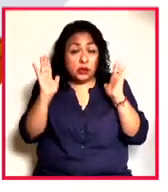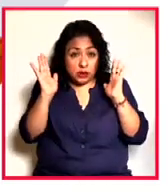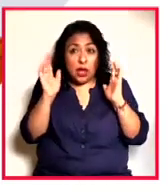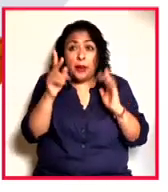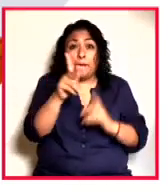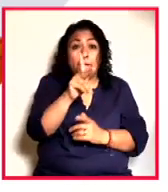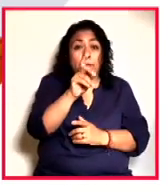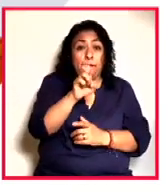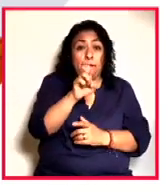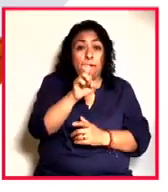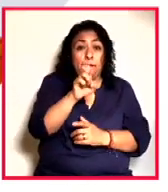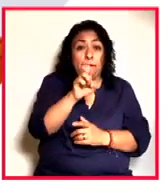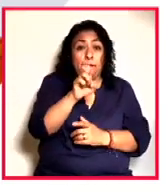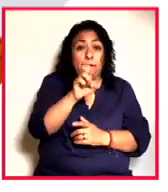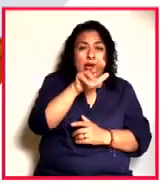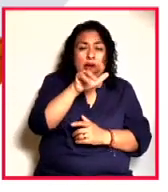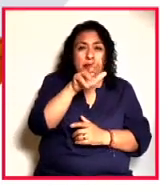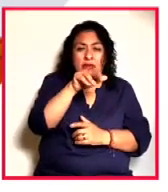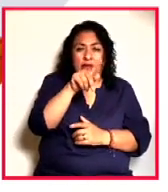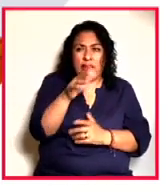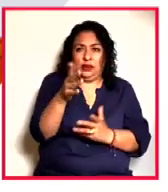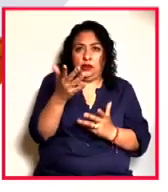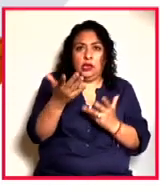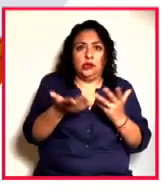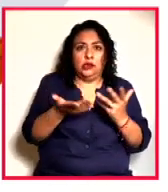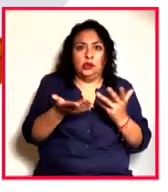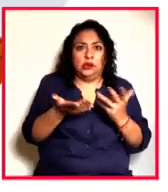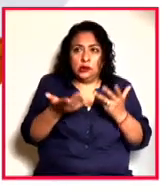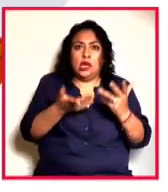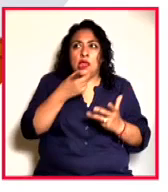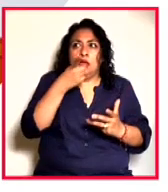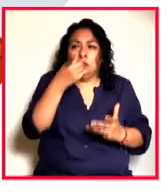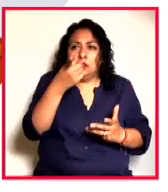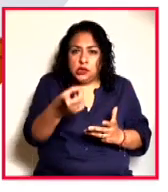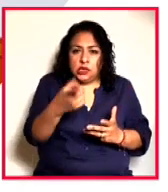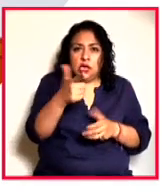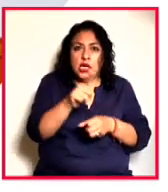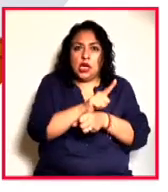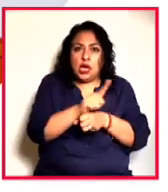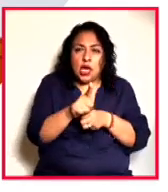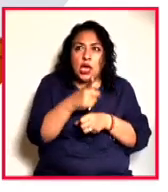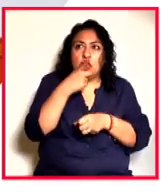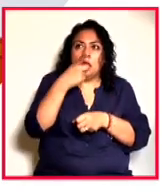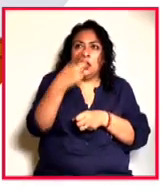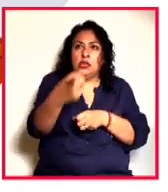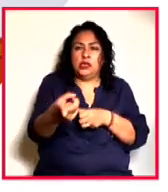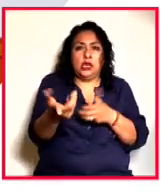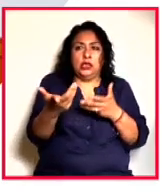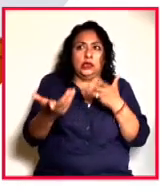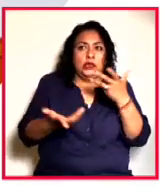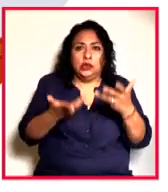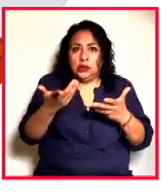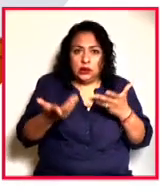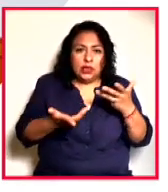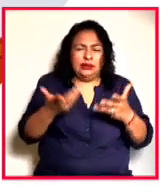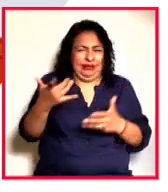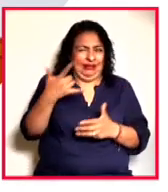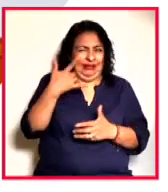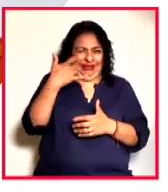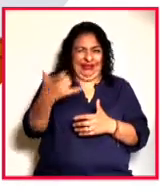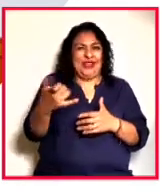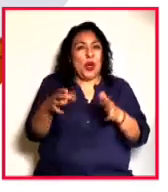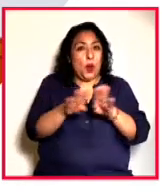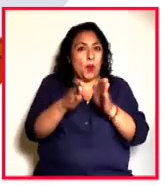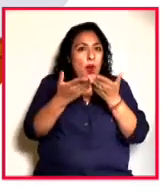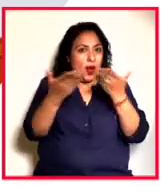Armendariz no sabía, o sea, no se atrevía ni a decir gay ni a decir homosexual. Era muy curioso, ¿no? Era todavía como las cosas han